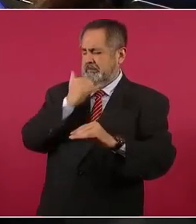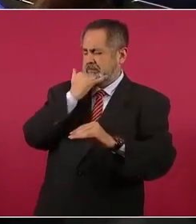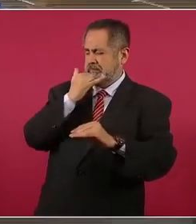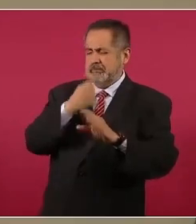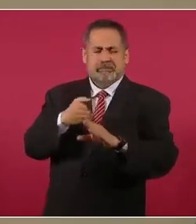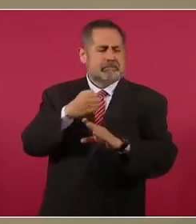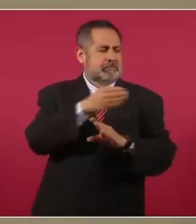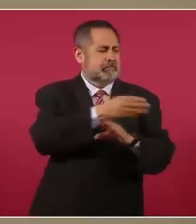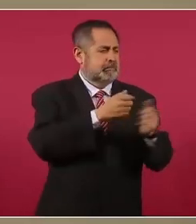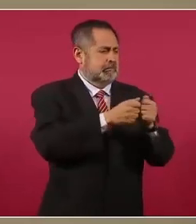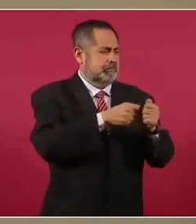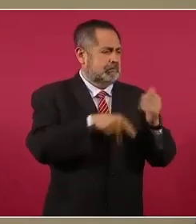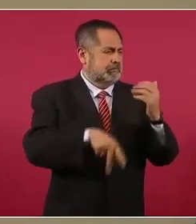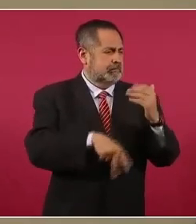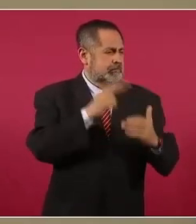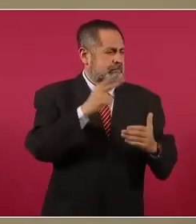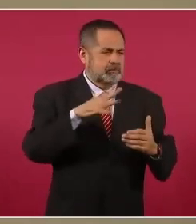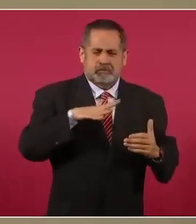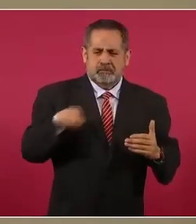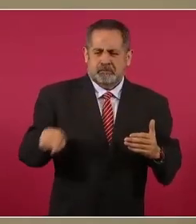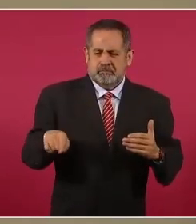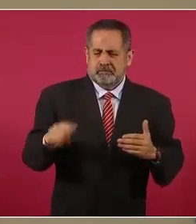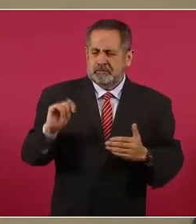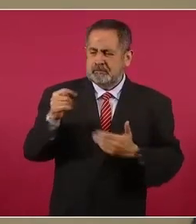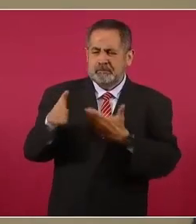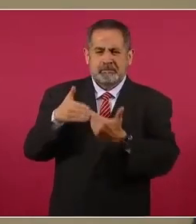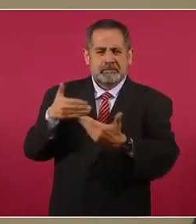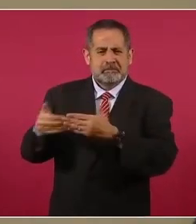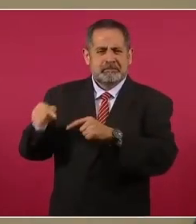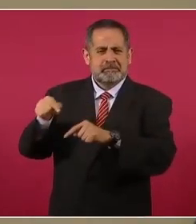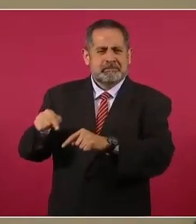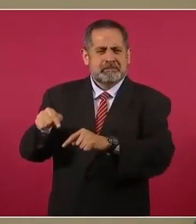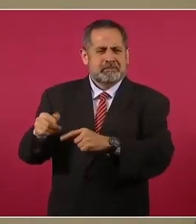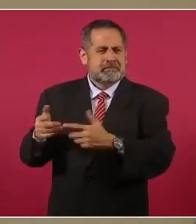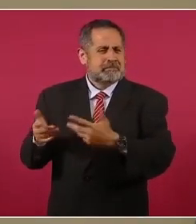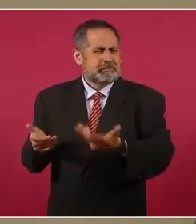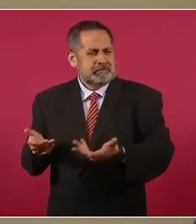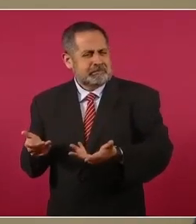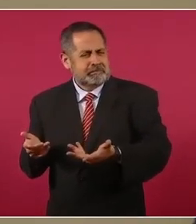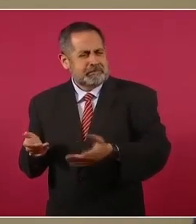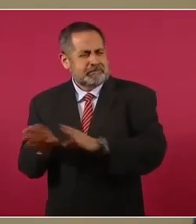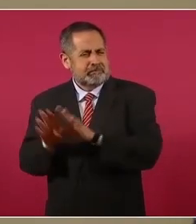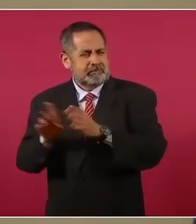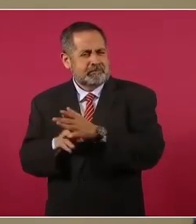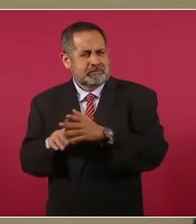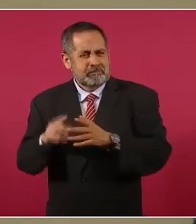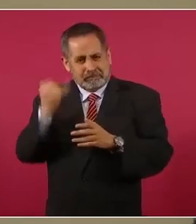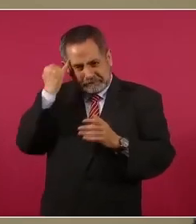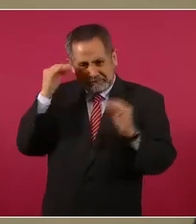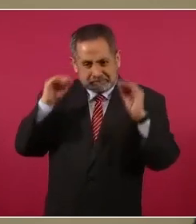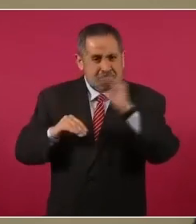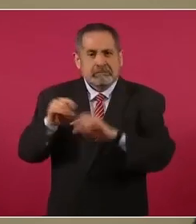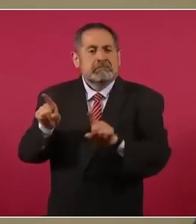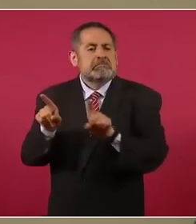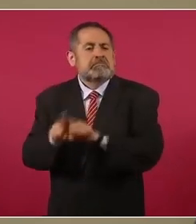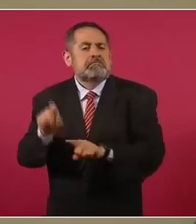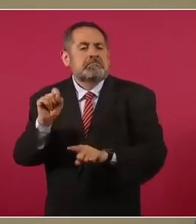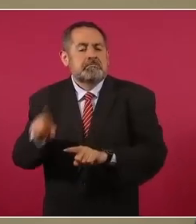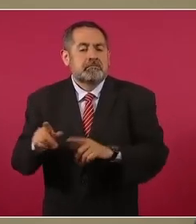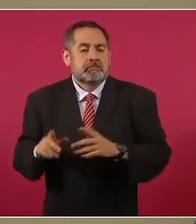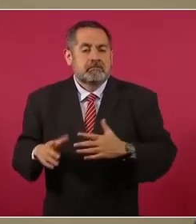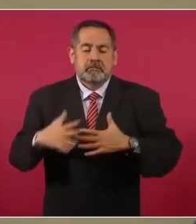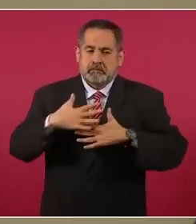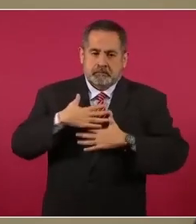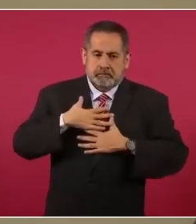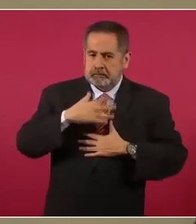en que se supone que fueron generados. Esto entonces hablaría de una fabricación. Y si bien yo